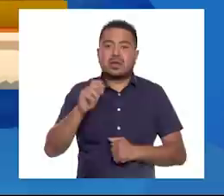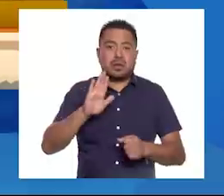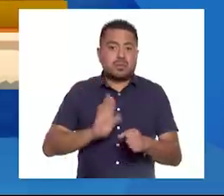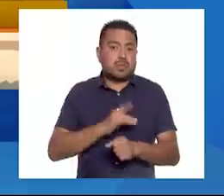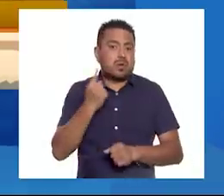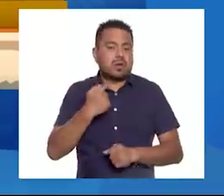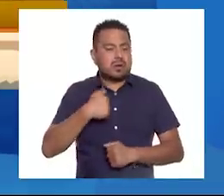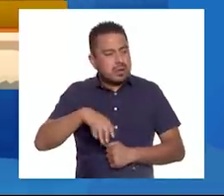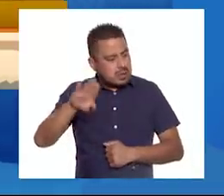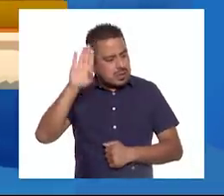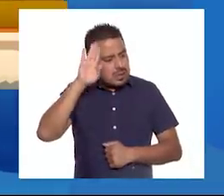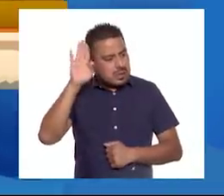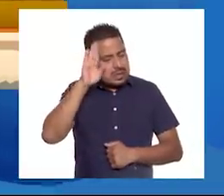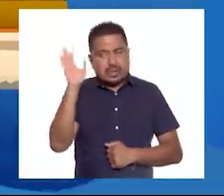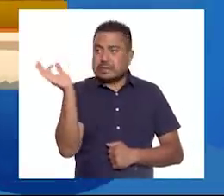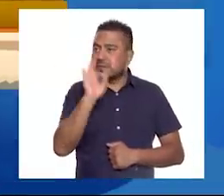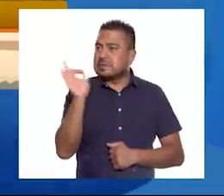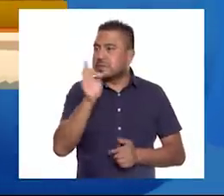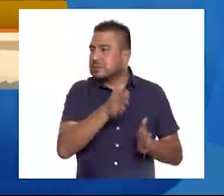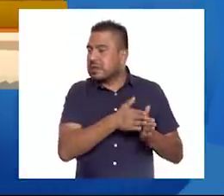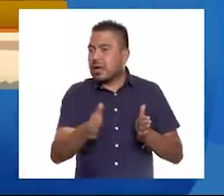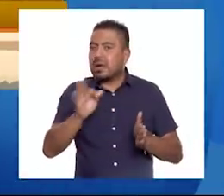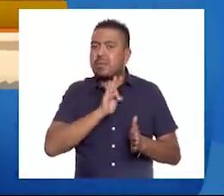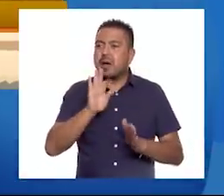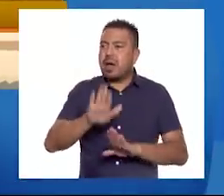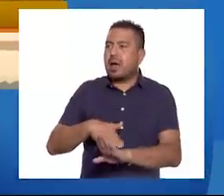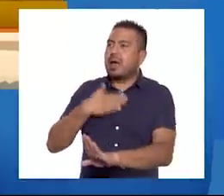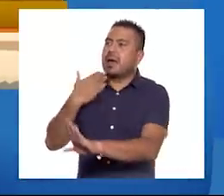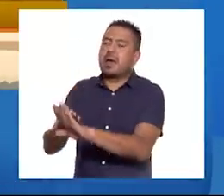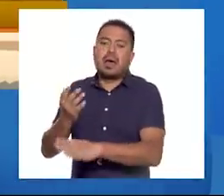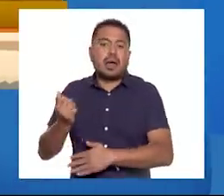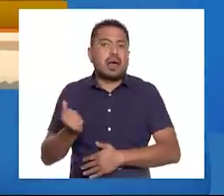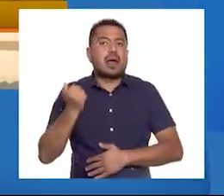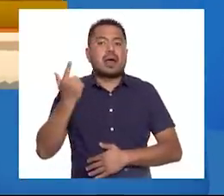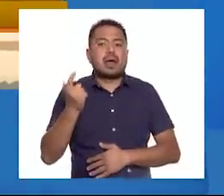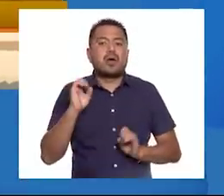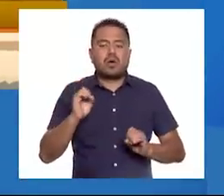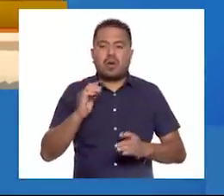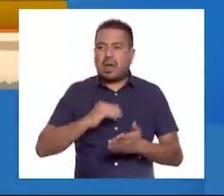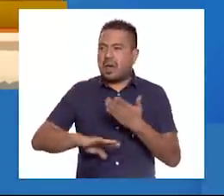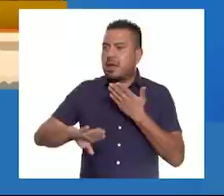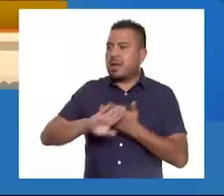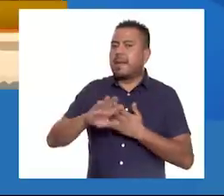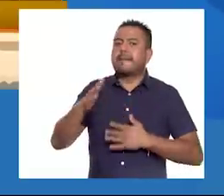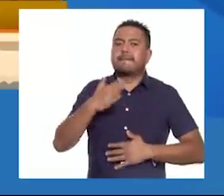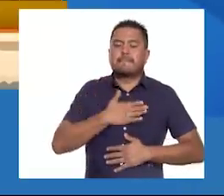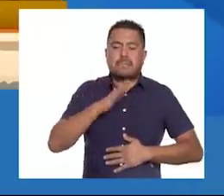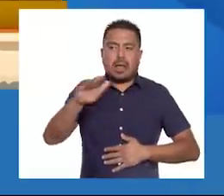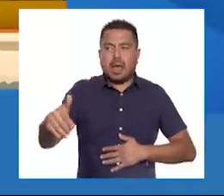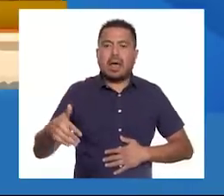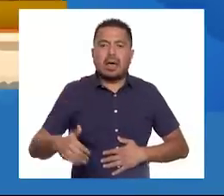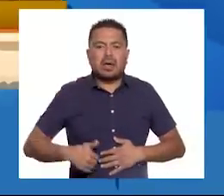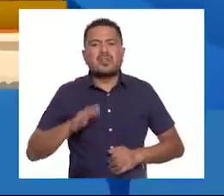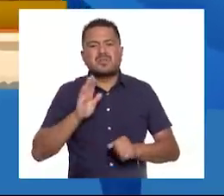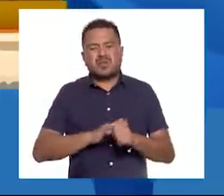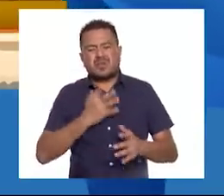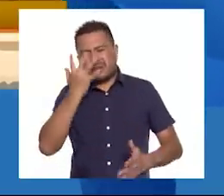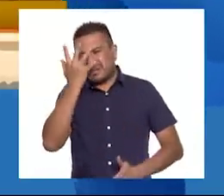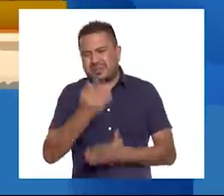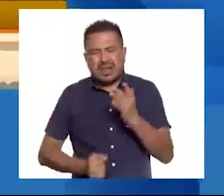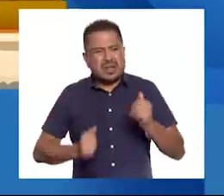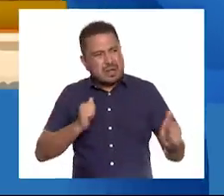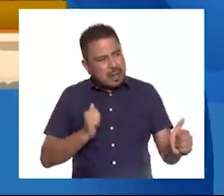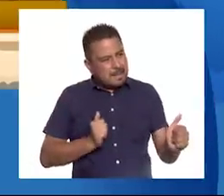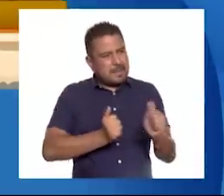pensé que en cualquier momento podría lastimar a alguien o lastimarme yo. Por eso salí corriendo de ahí.